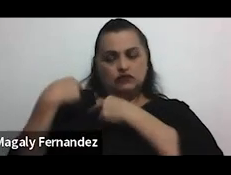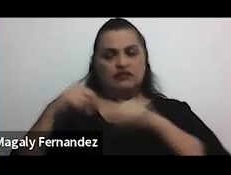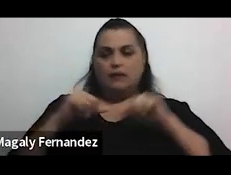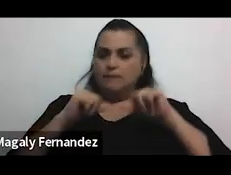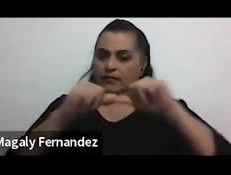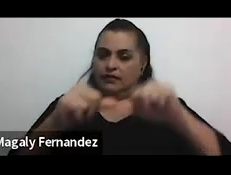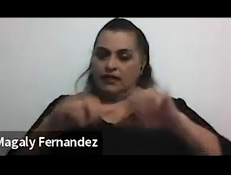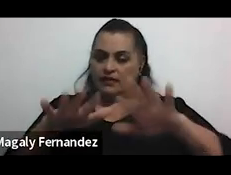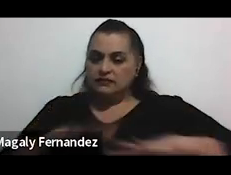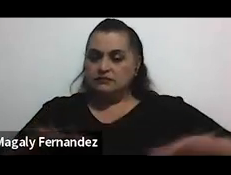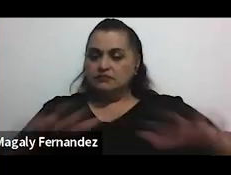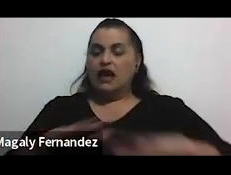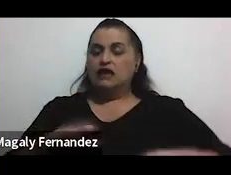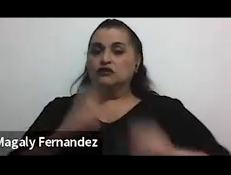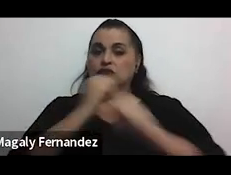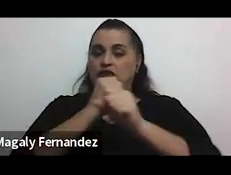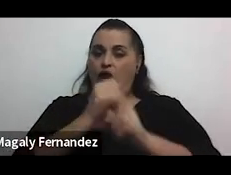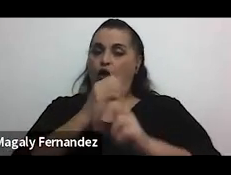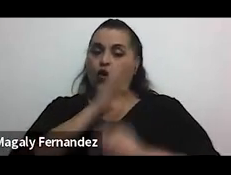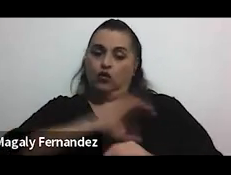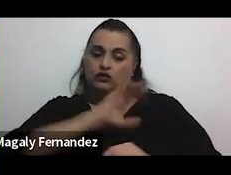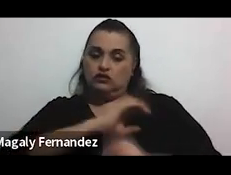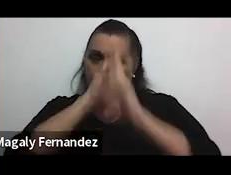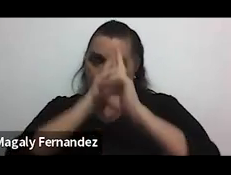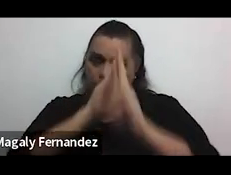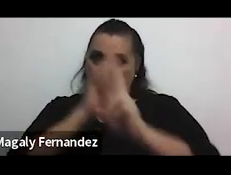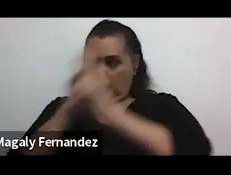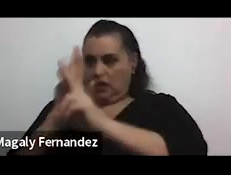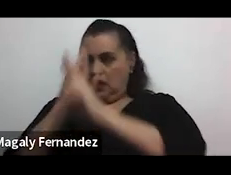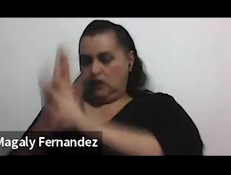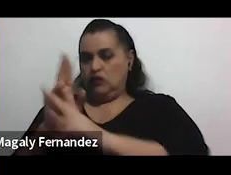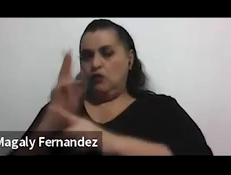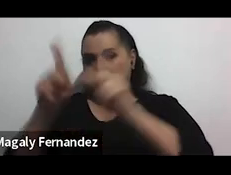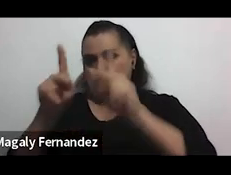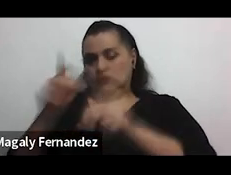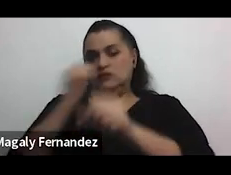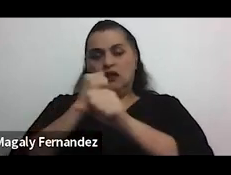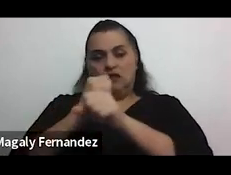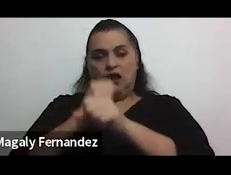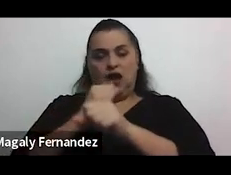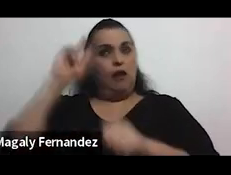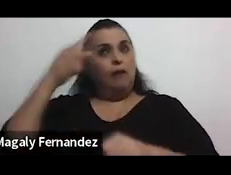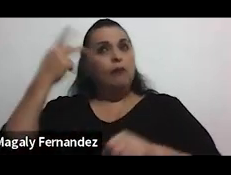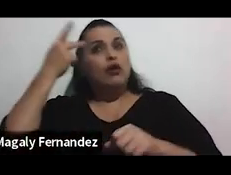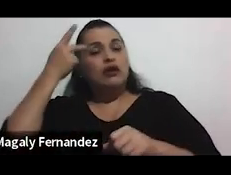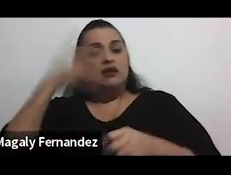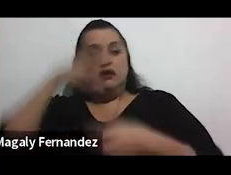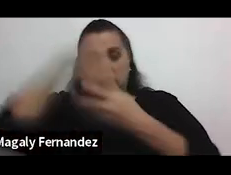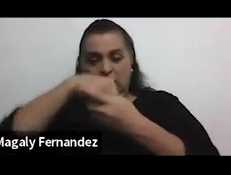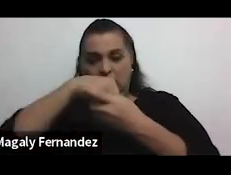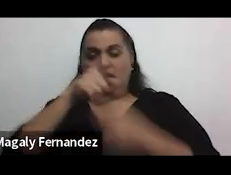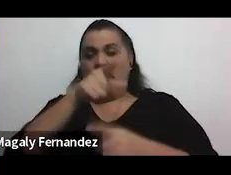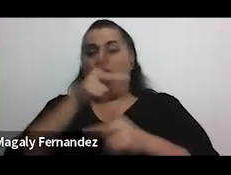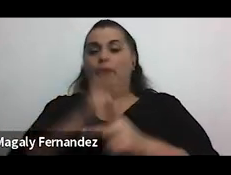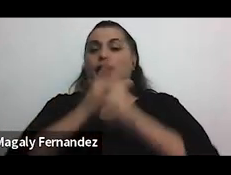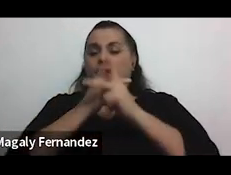trabajo con condiciones de respeto para quienes laboran ahí por medio de una política interna que prevenga de saliente